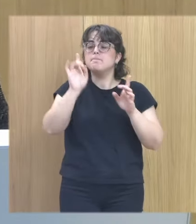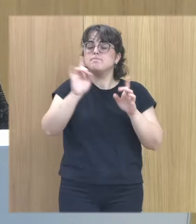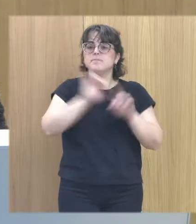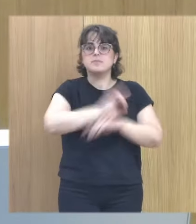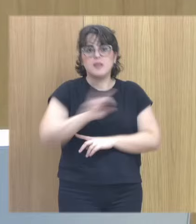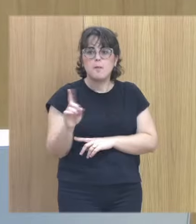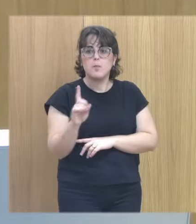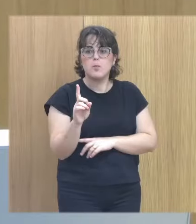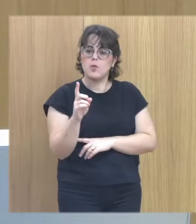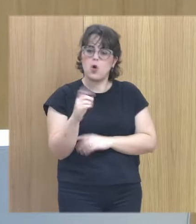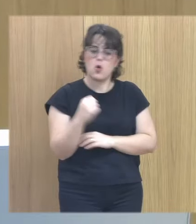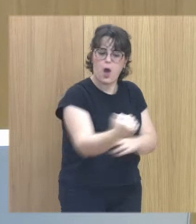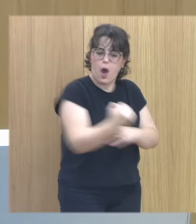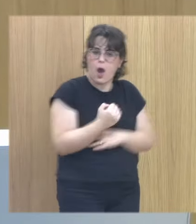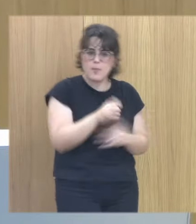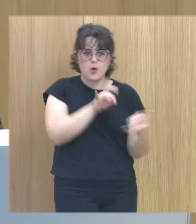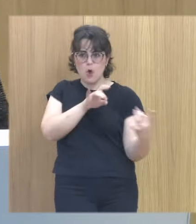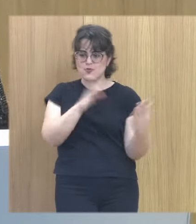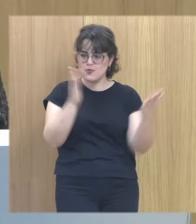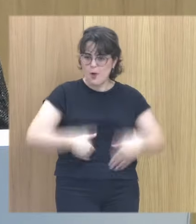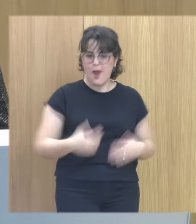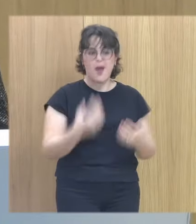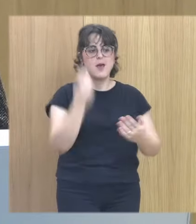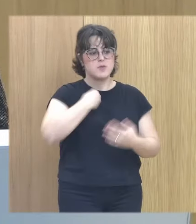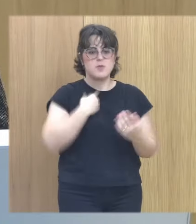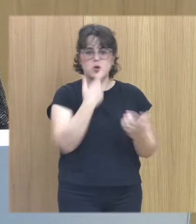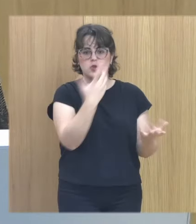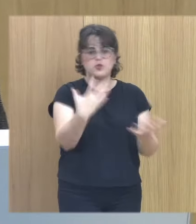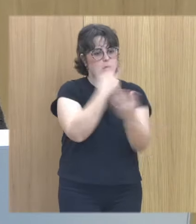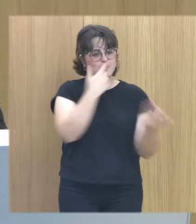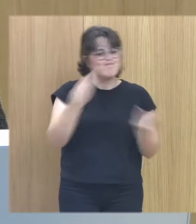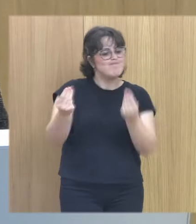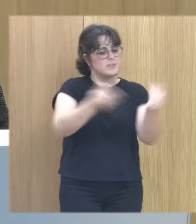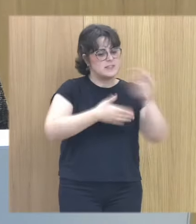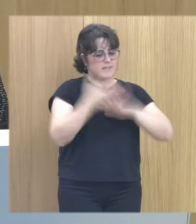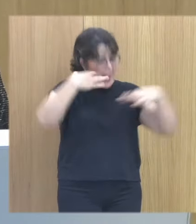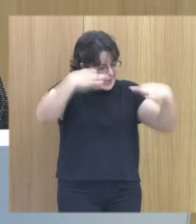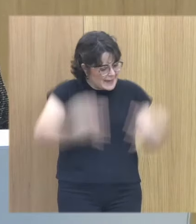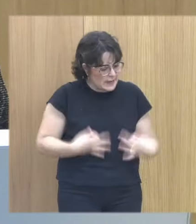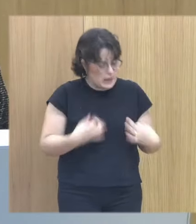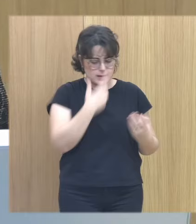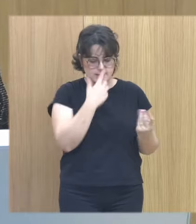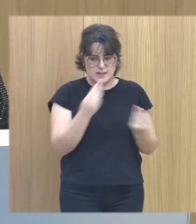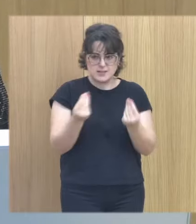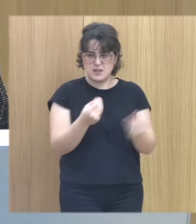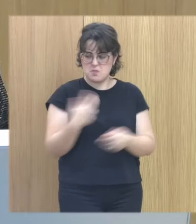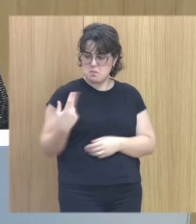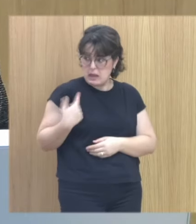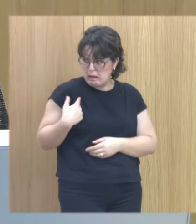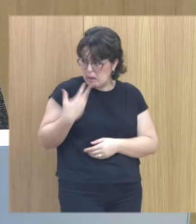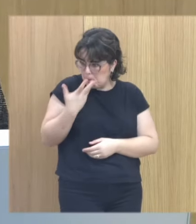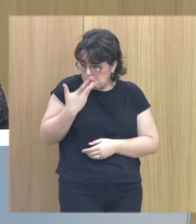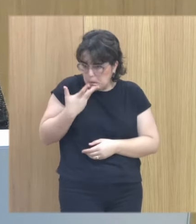apoyándose en ellos y en ellas que es verdad todo lo que están percibiendo es verdad entonces tienen la sensación de no conozco a mi pareja